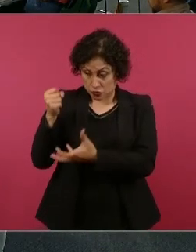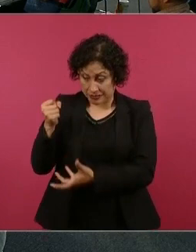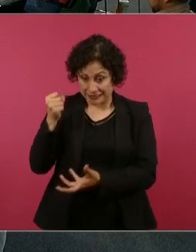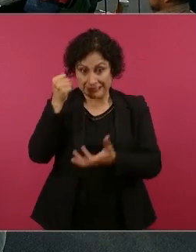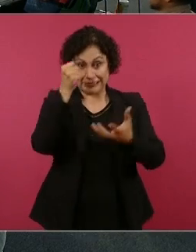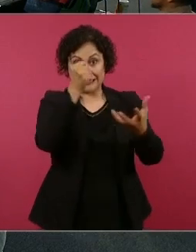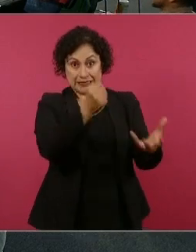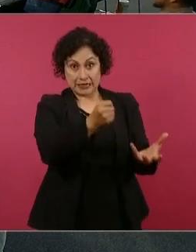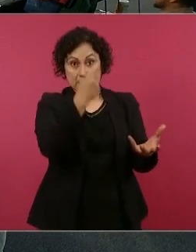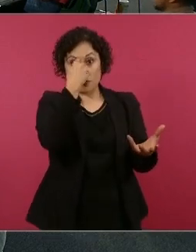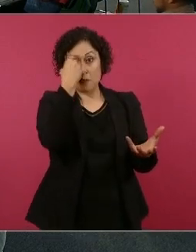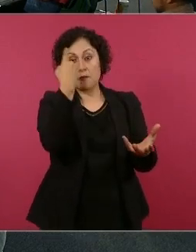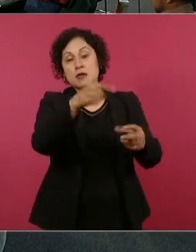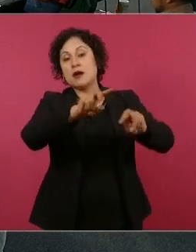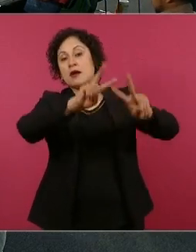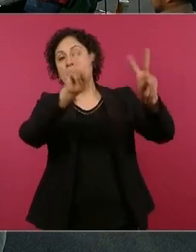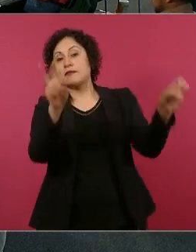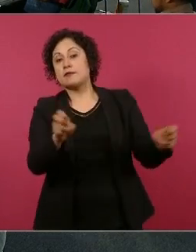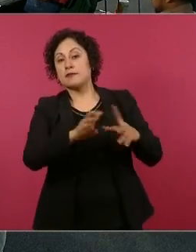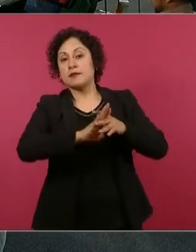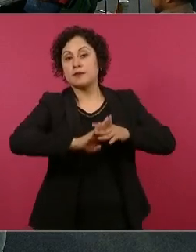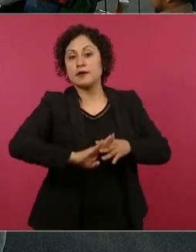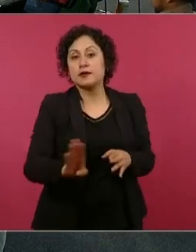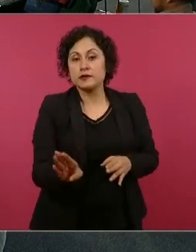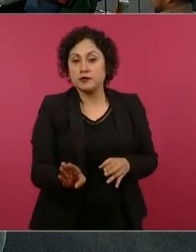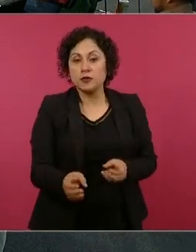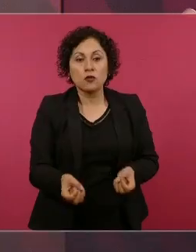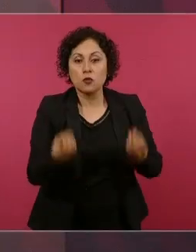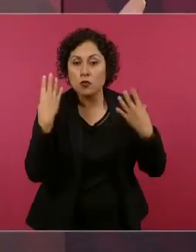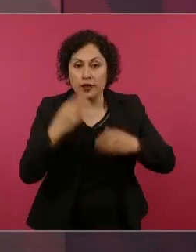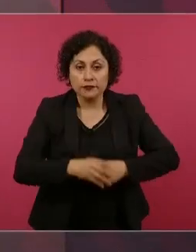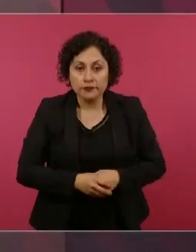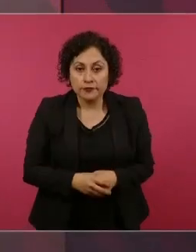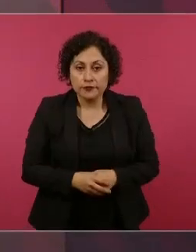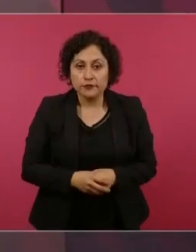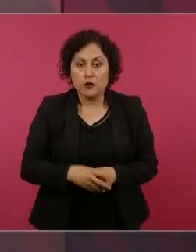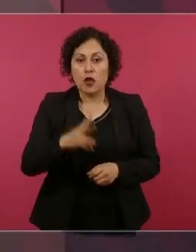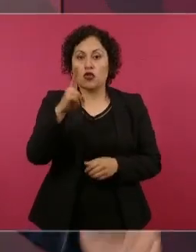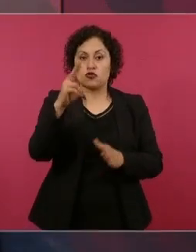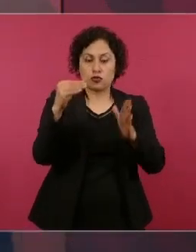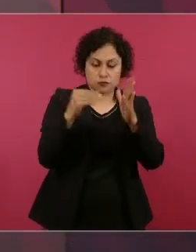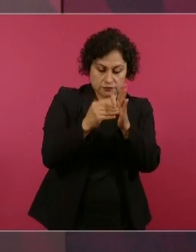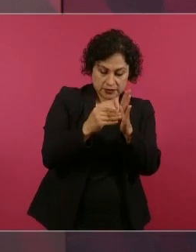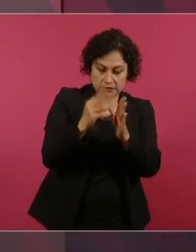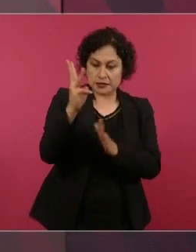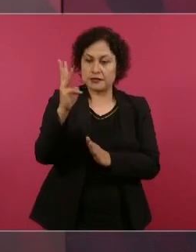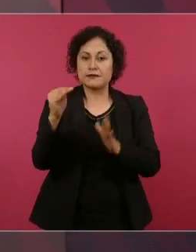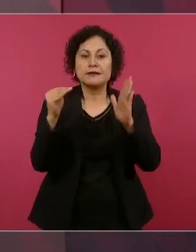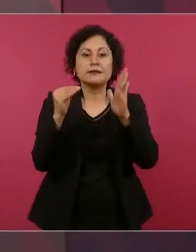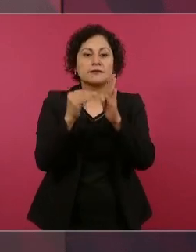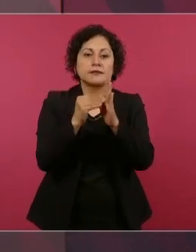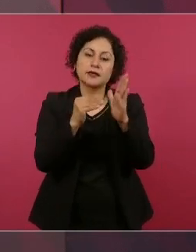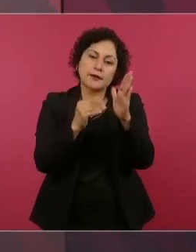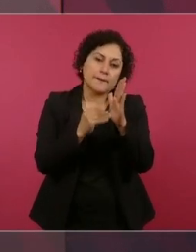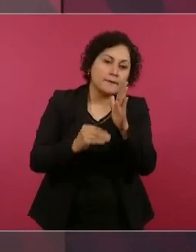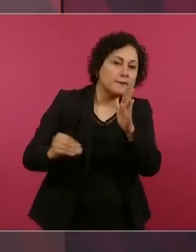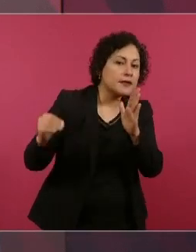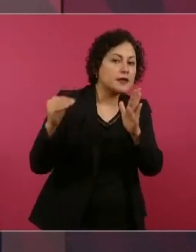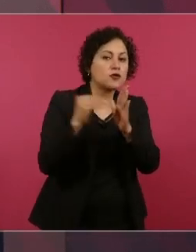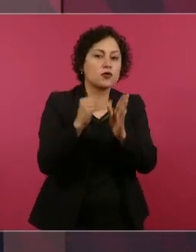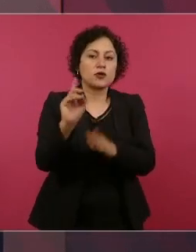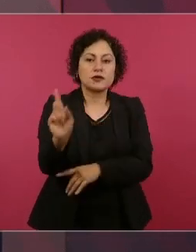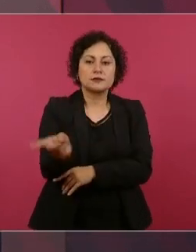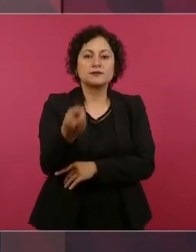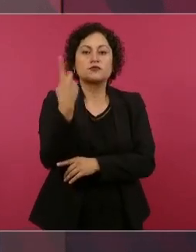No, dos mil, tres mil millones de dólares al año.